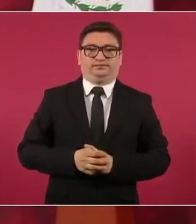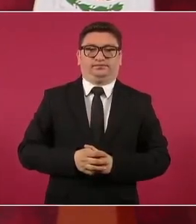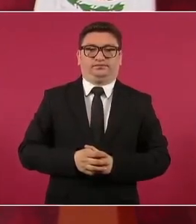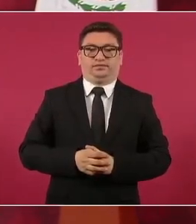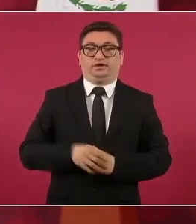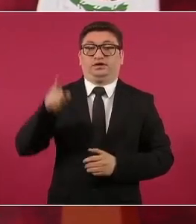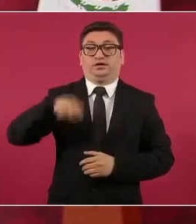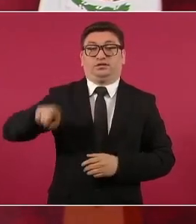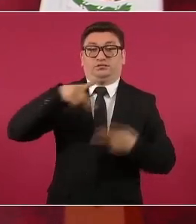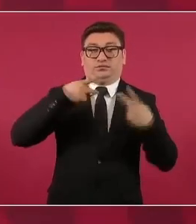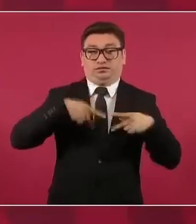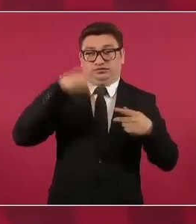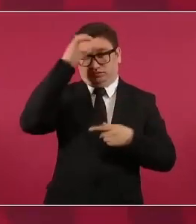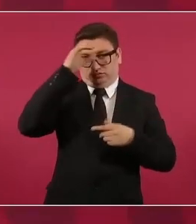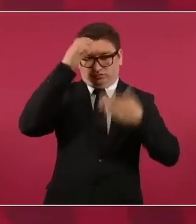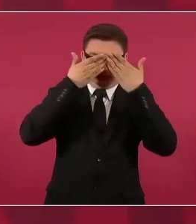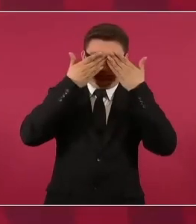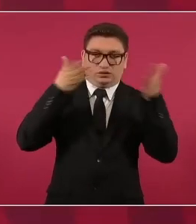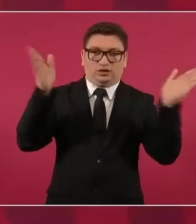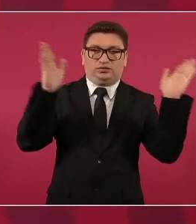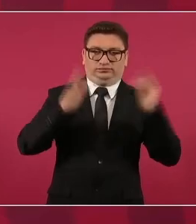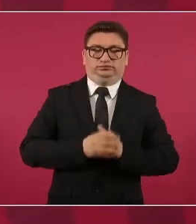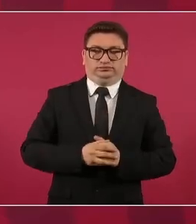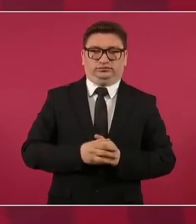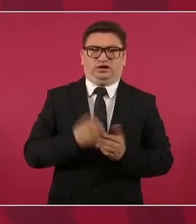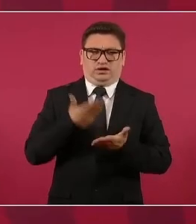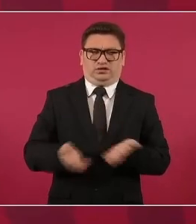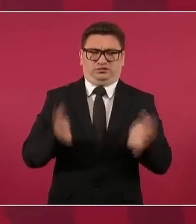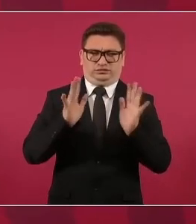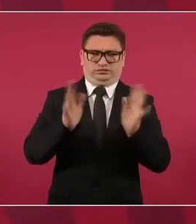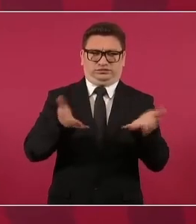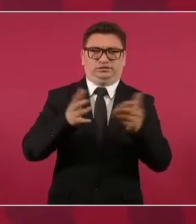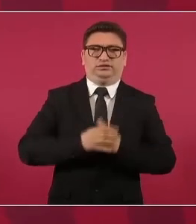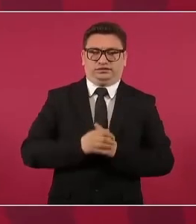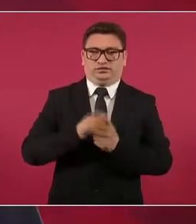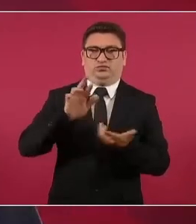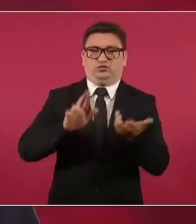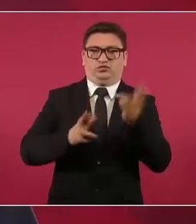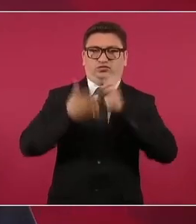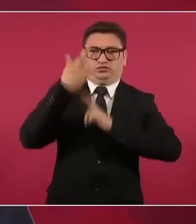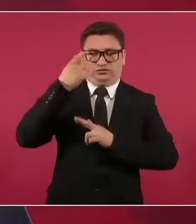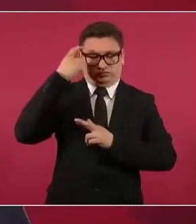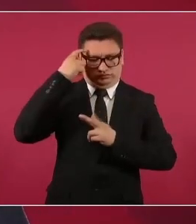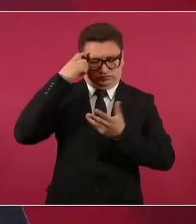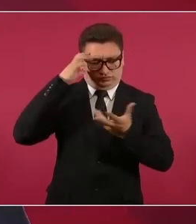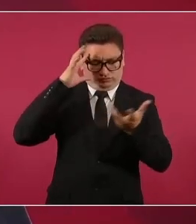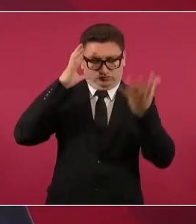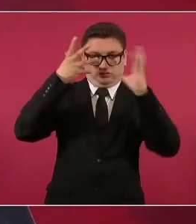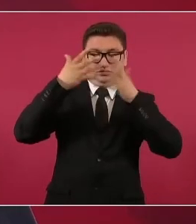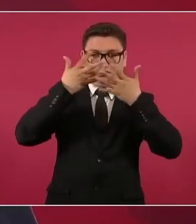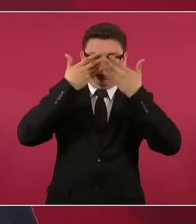esta concientización que hay ahora, esta revolución de las conciencias.